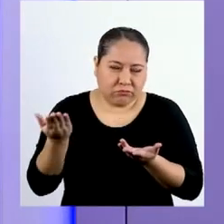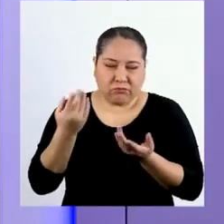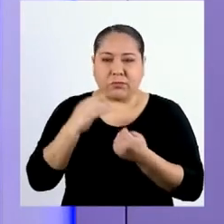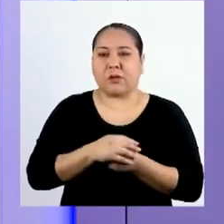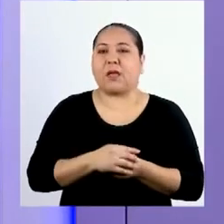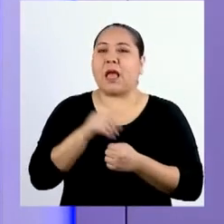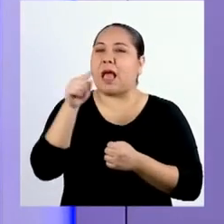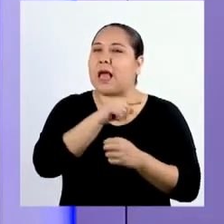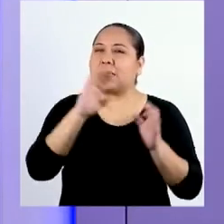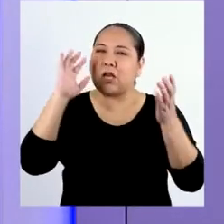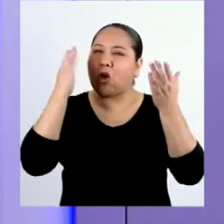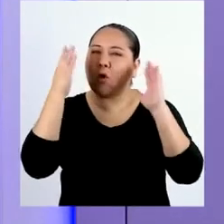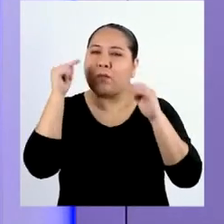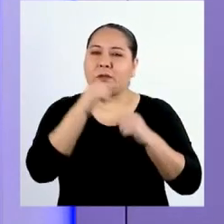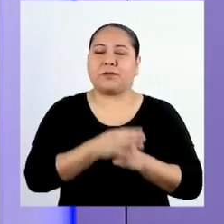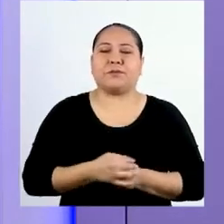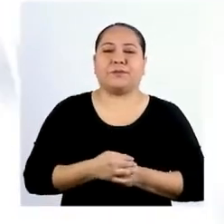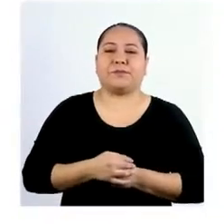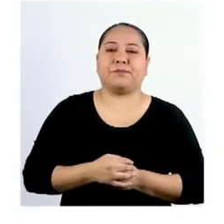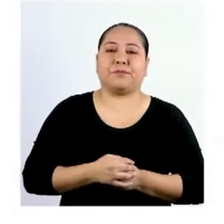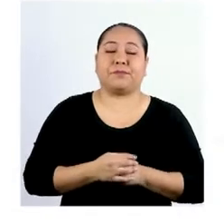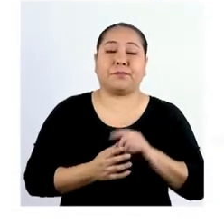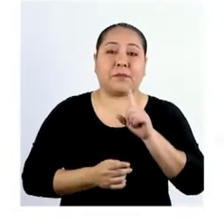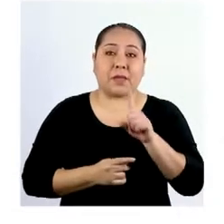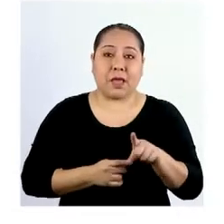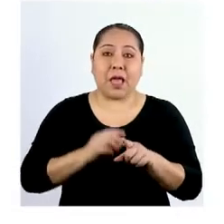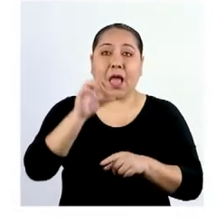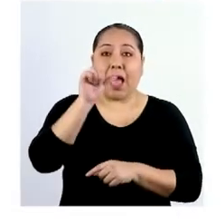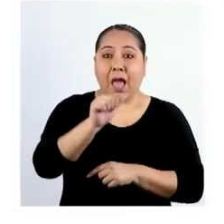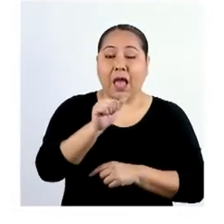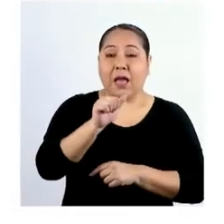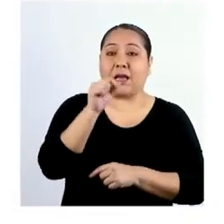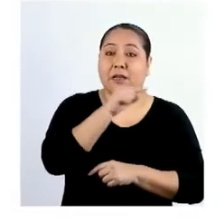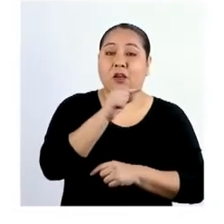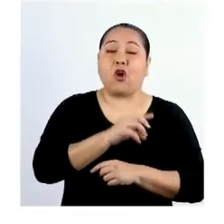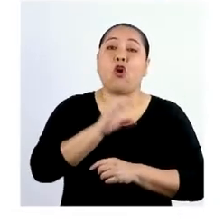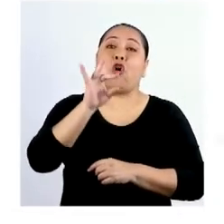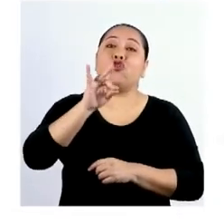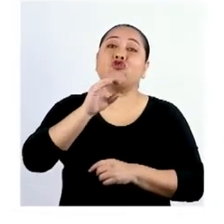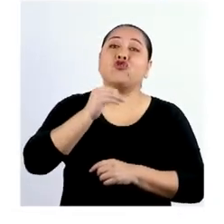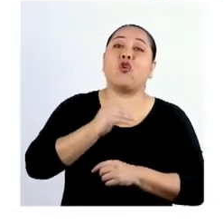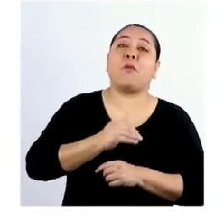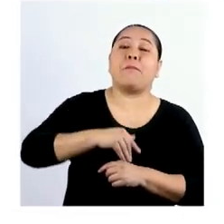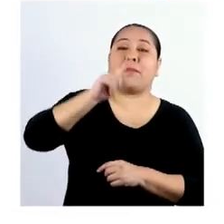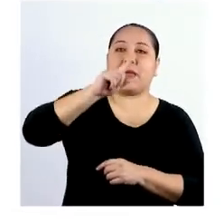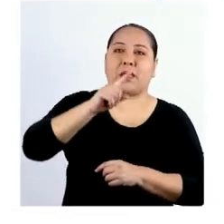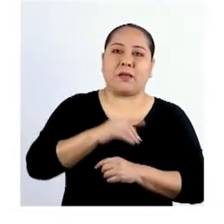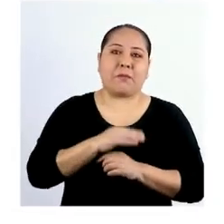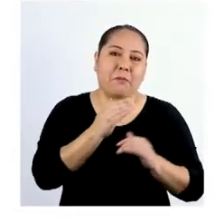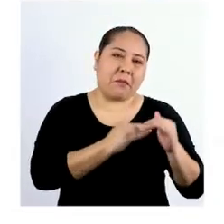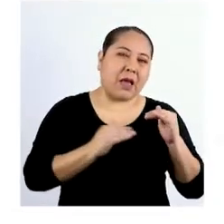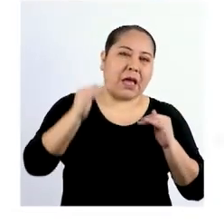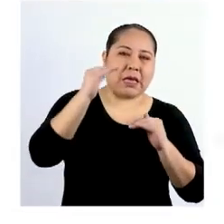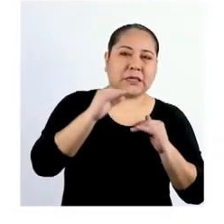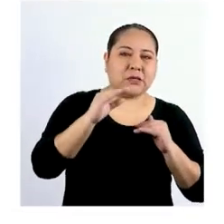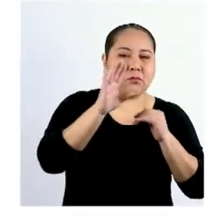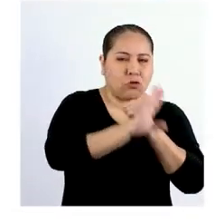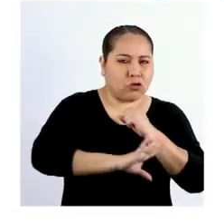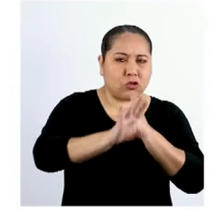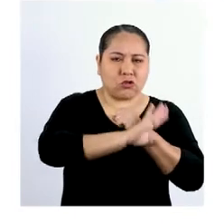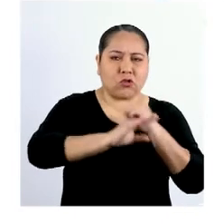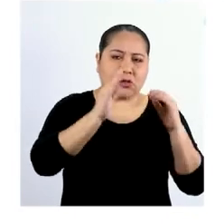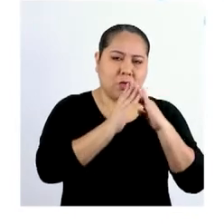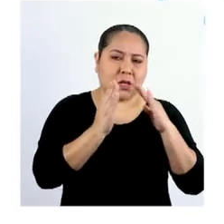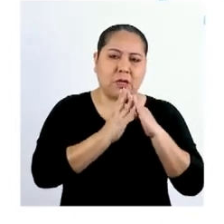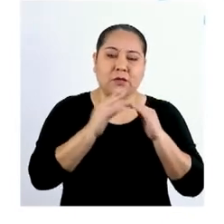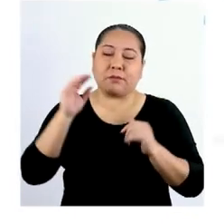haciendo esta comparación. El costo de 8.000 soles es mayor que la seguridad y comodidad de la casa.